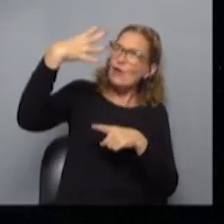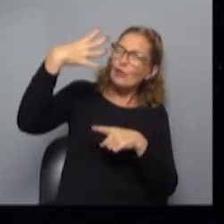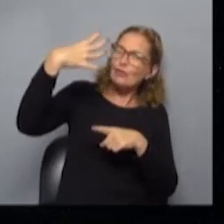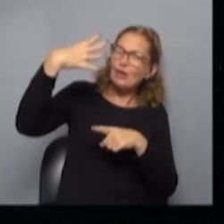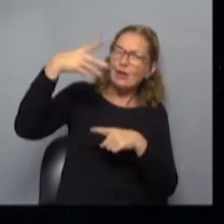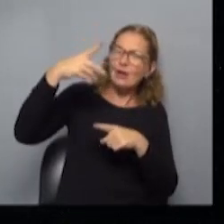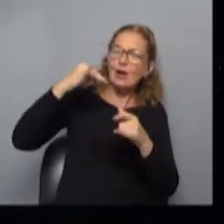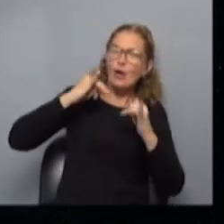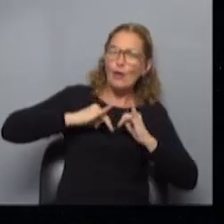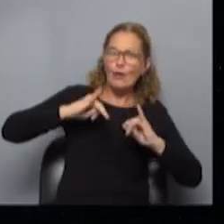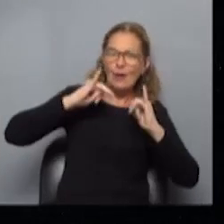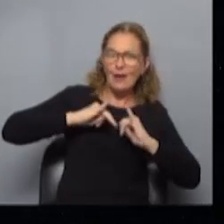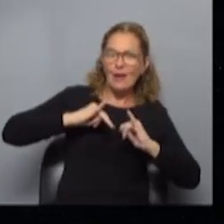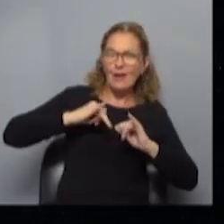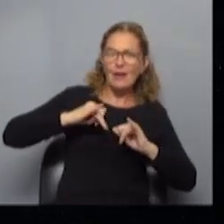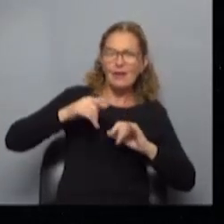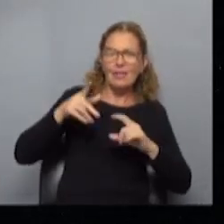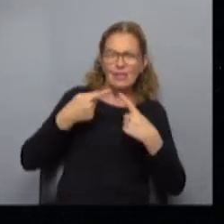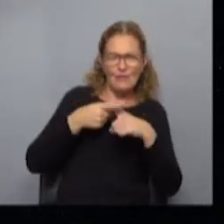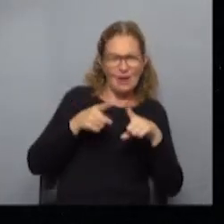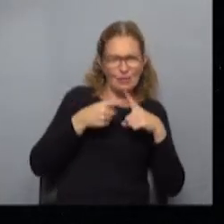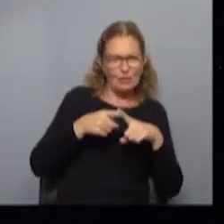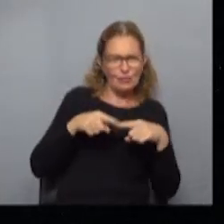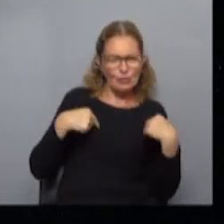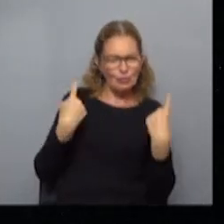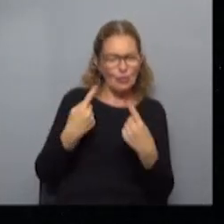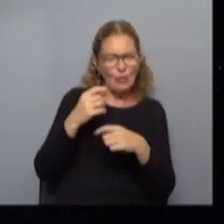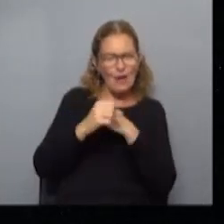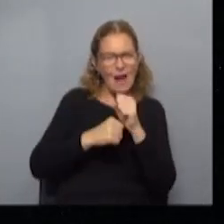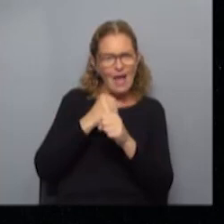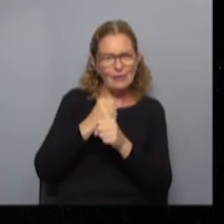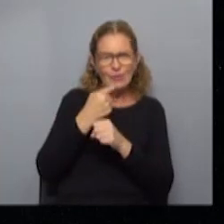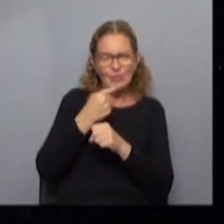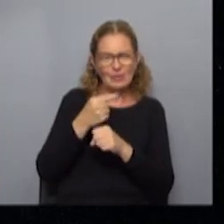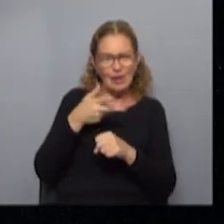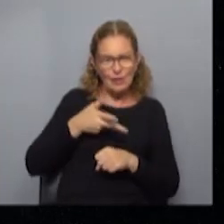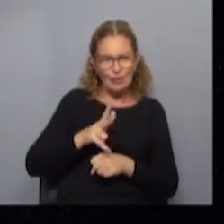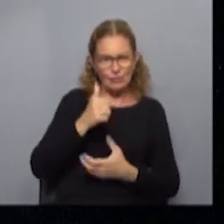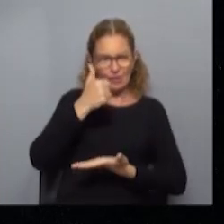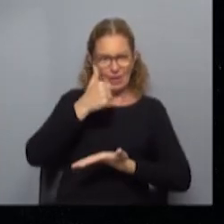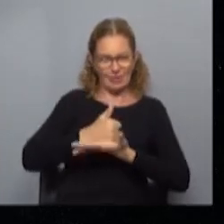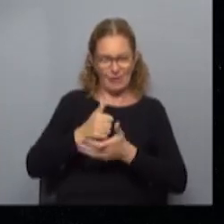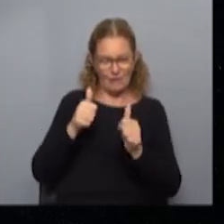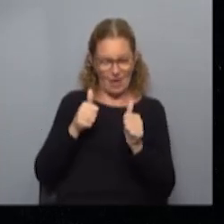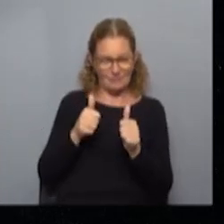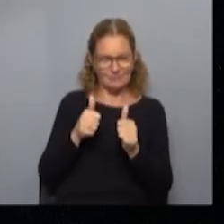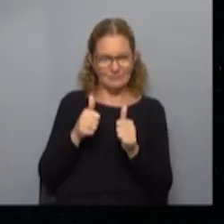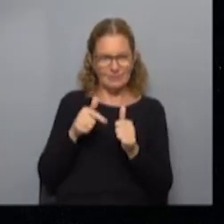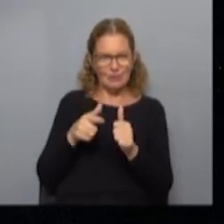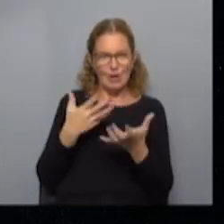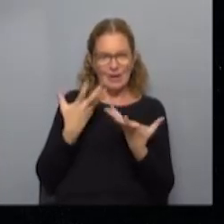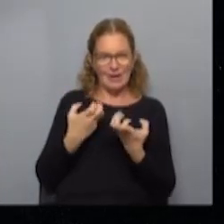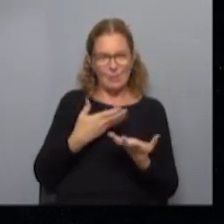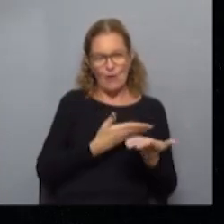de recorrer un trading, un trail, estamos todo el año y como dice el eslogan Rocha, aquí estás bien y eso es lo que queremos